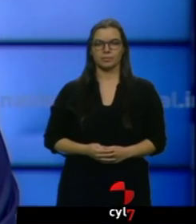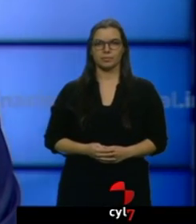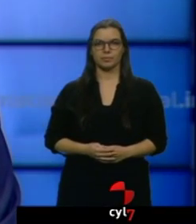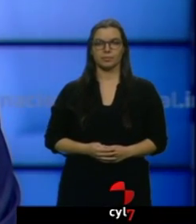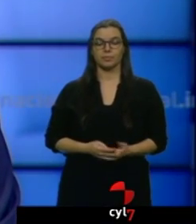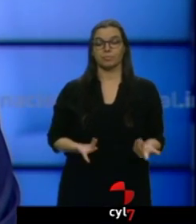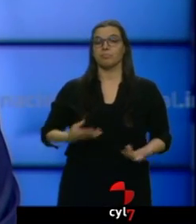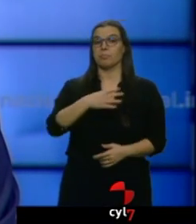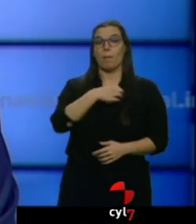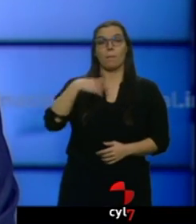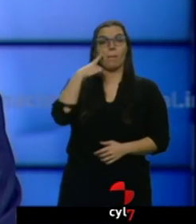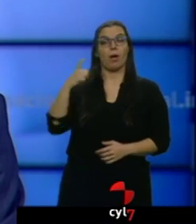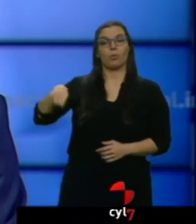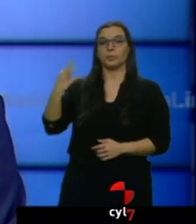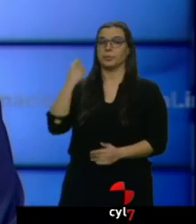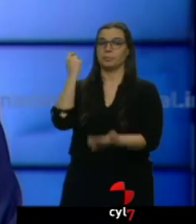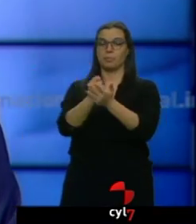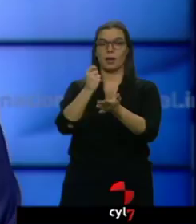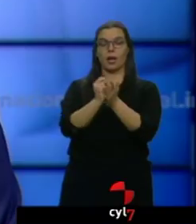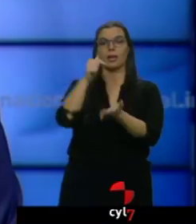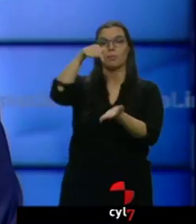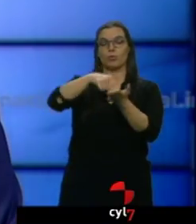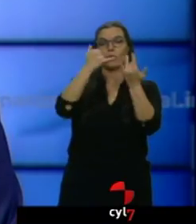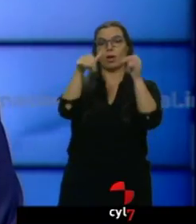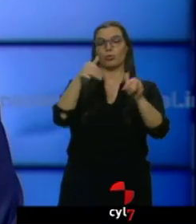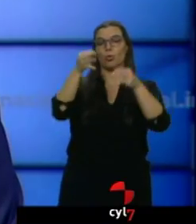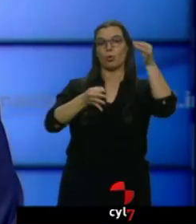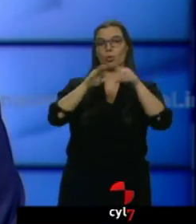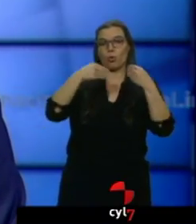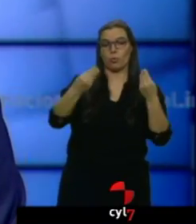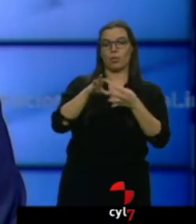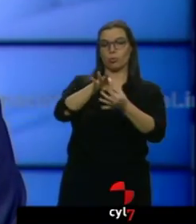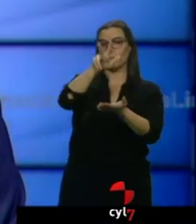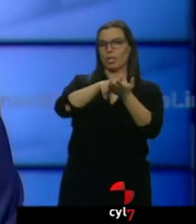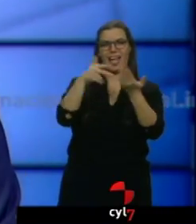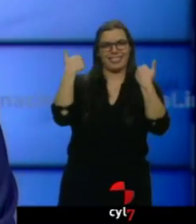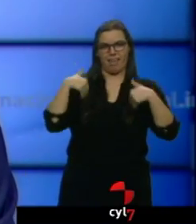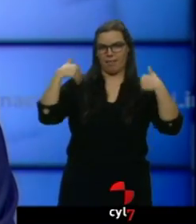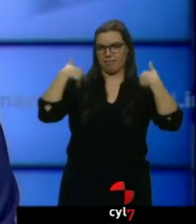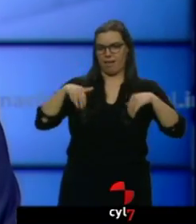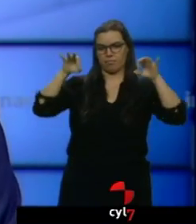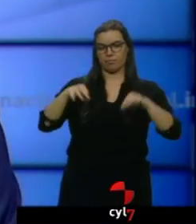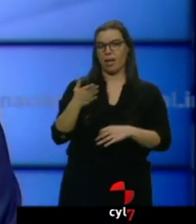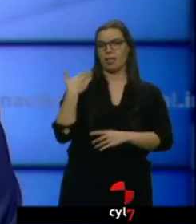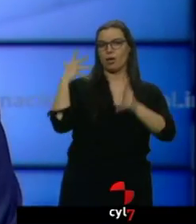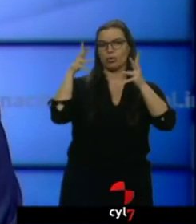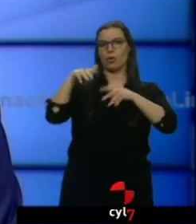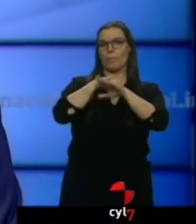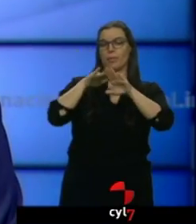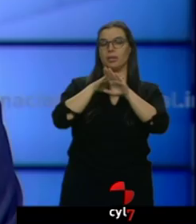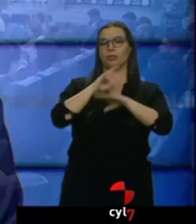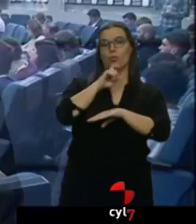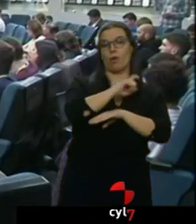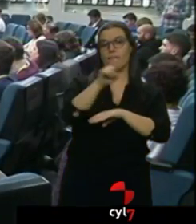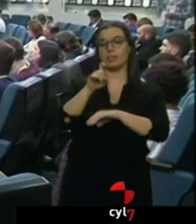Los bancos tendrán que pagar el impuesto de actos jurídicos documentados de las hipotecas desde ya. Lo anunció ayer el Consejo de Ministros. El